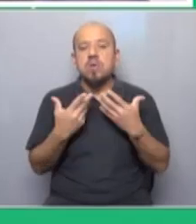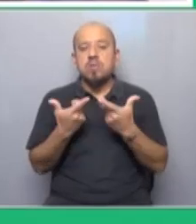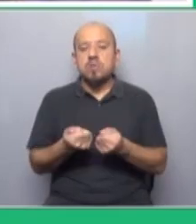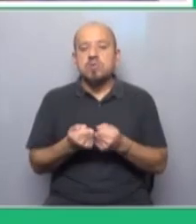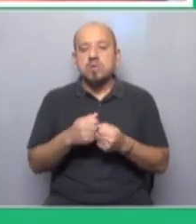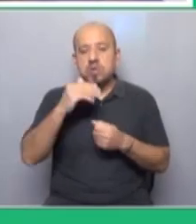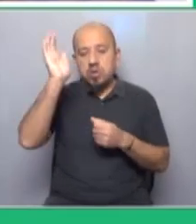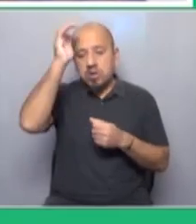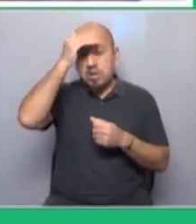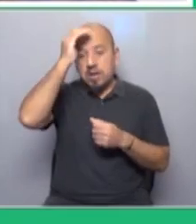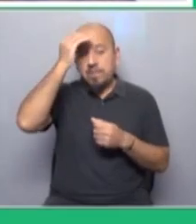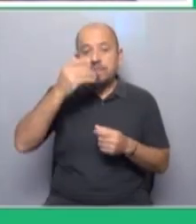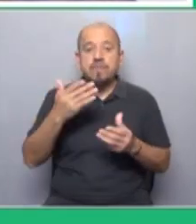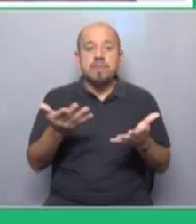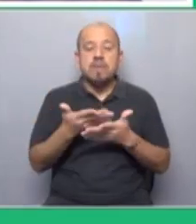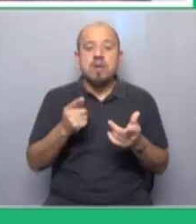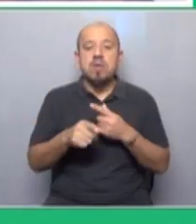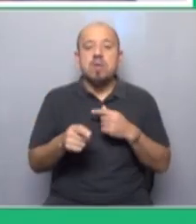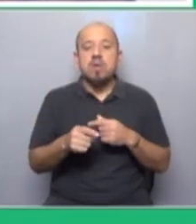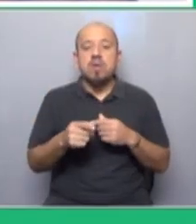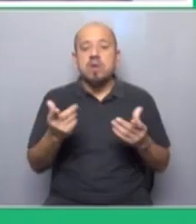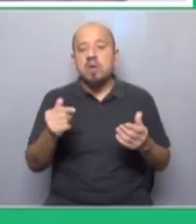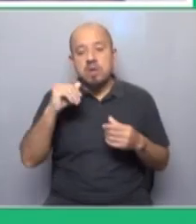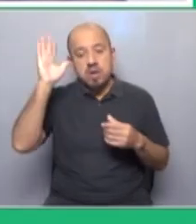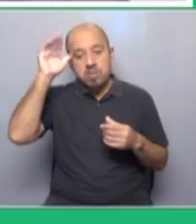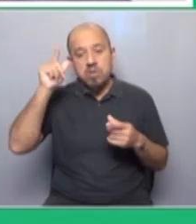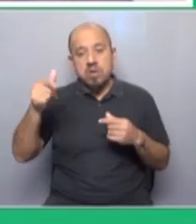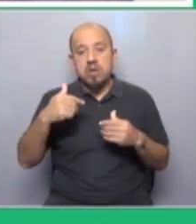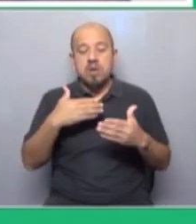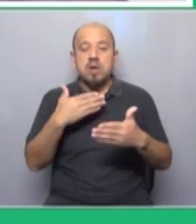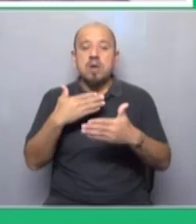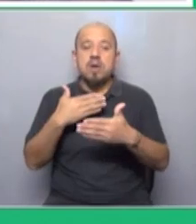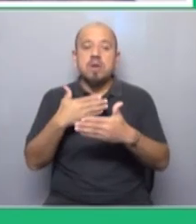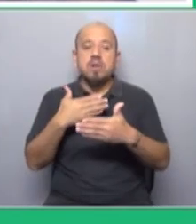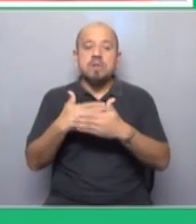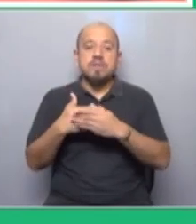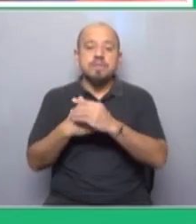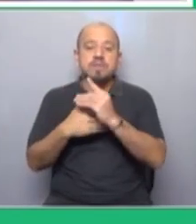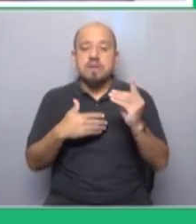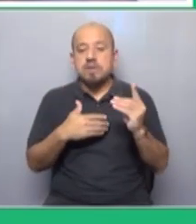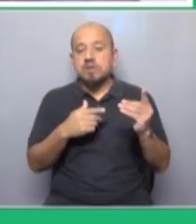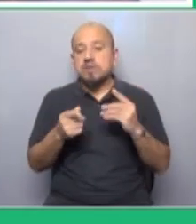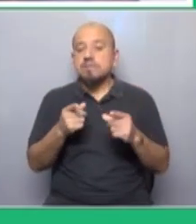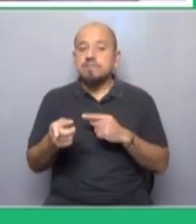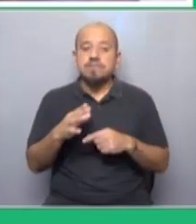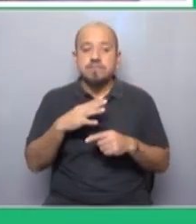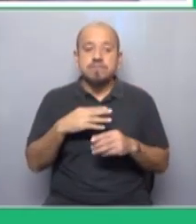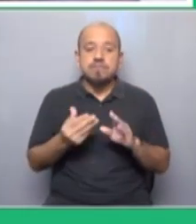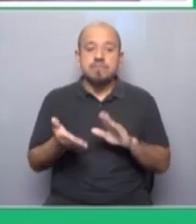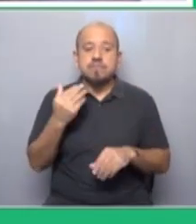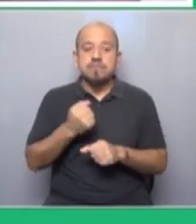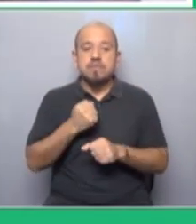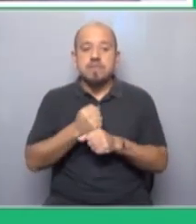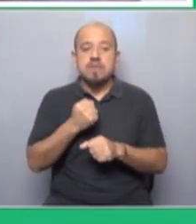a Trump. Ahora dicen que el Partido Republicano, que es ultraderecha, el partido ultraderecha, tiene más trabajadores